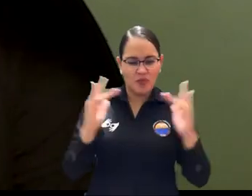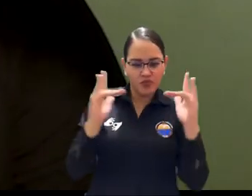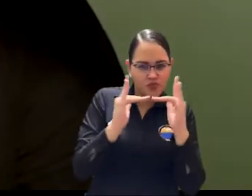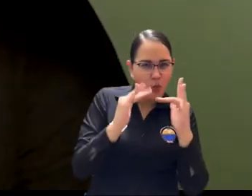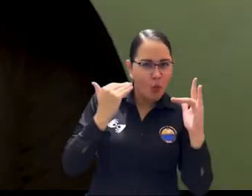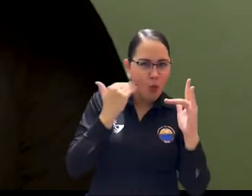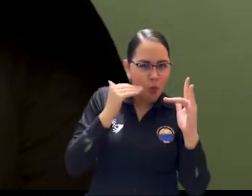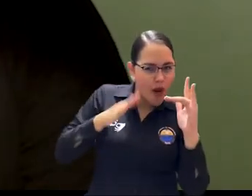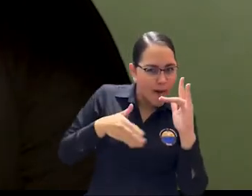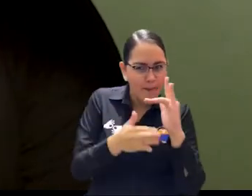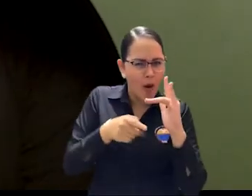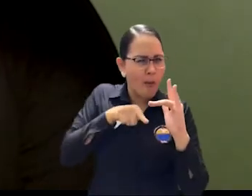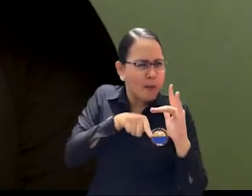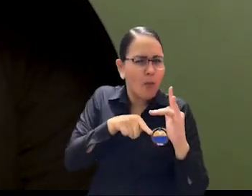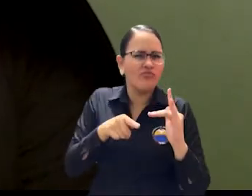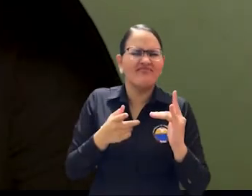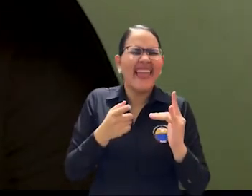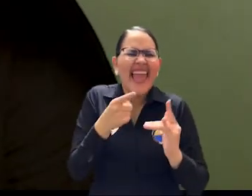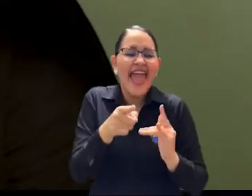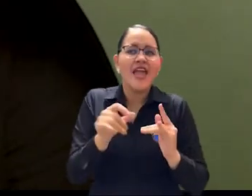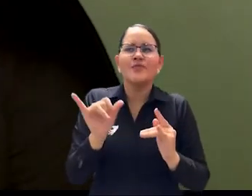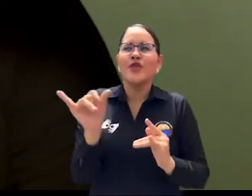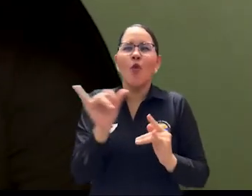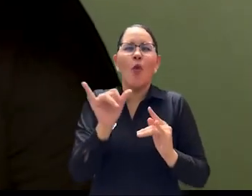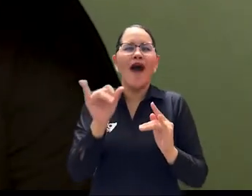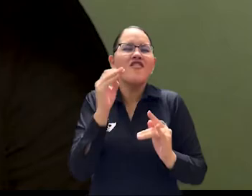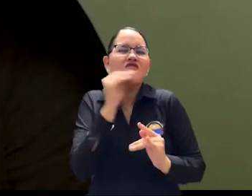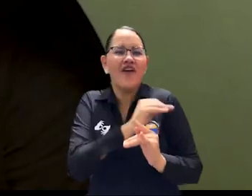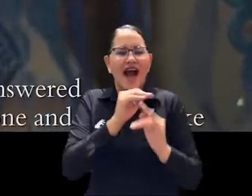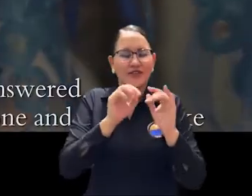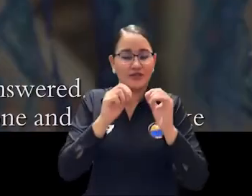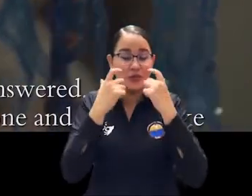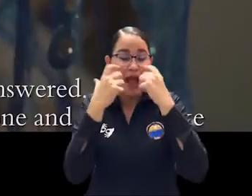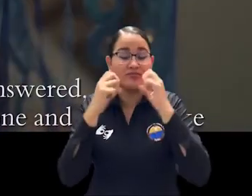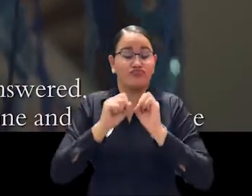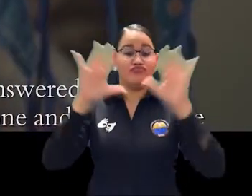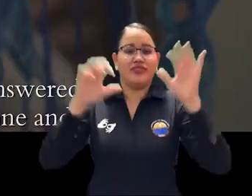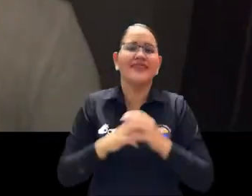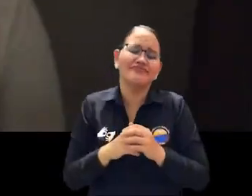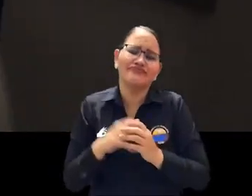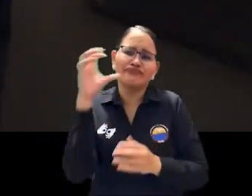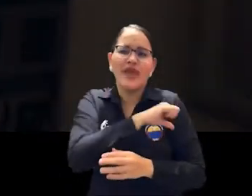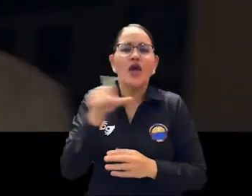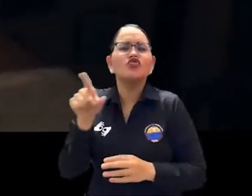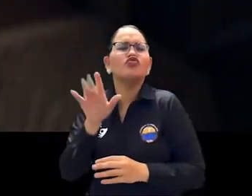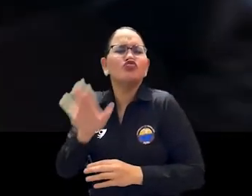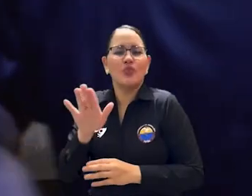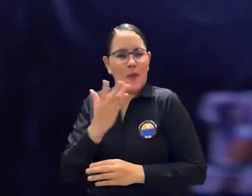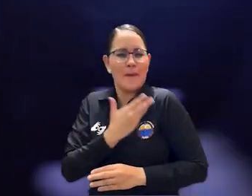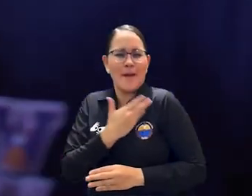de una madre que tiene que trasnocharse para hacerle un disfraz a su hijo, entonces es un proyecto personal